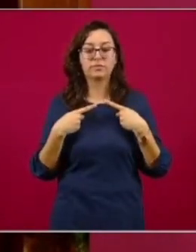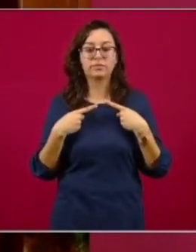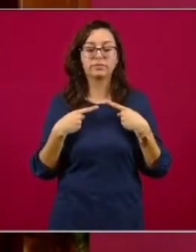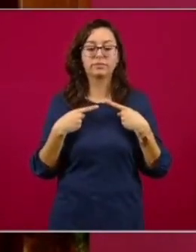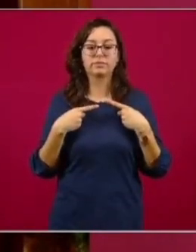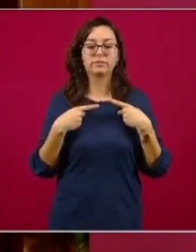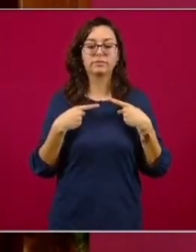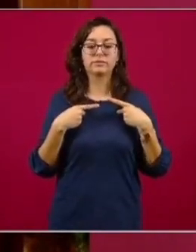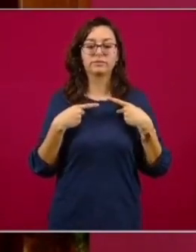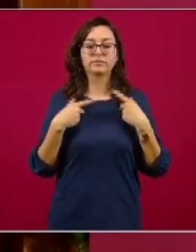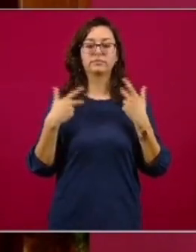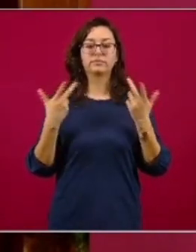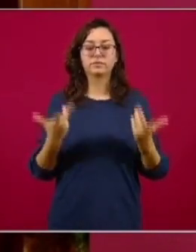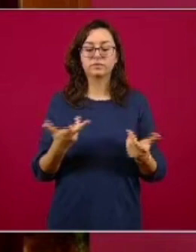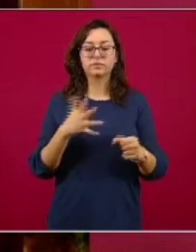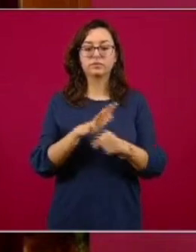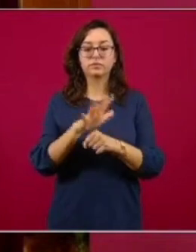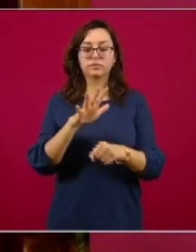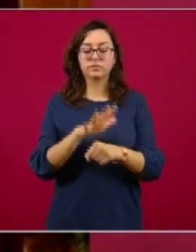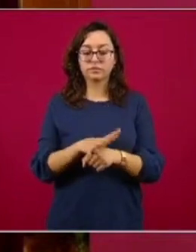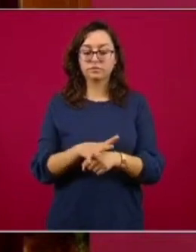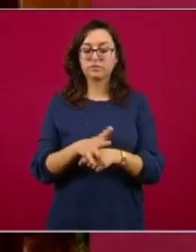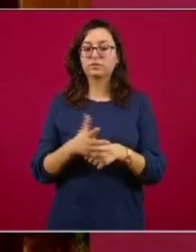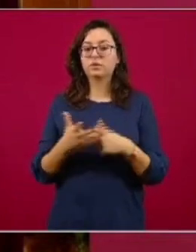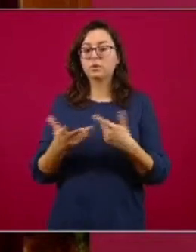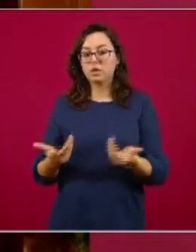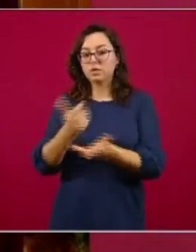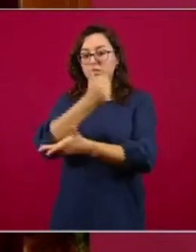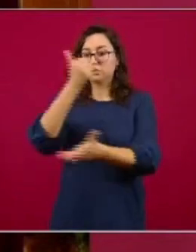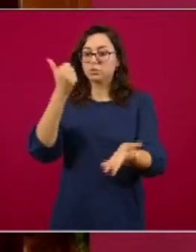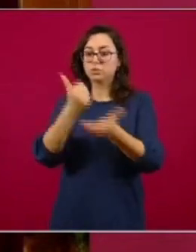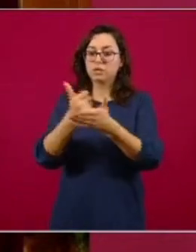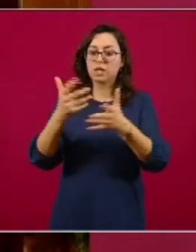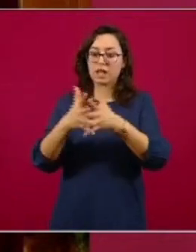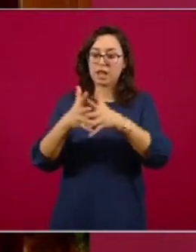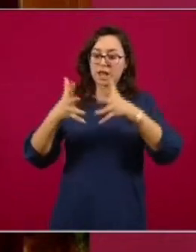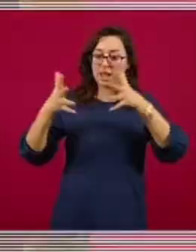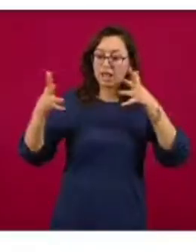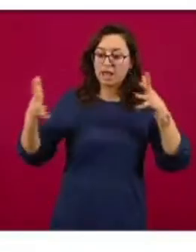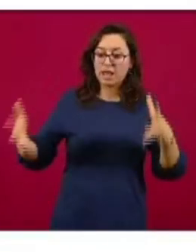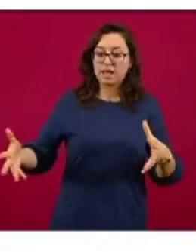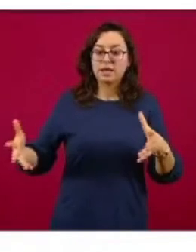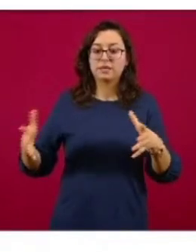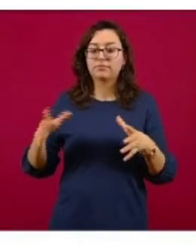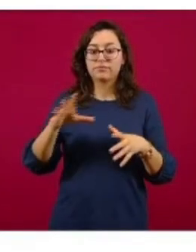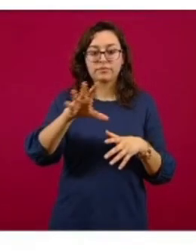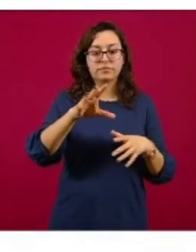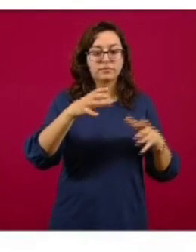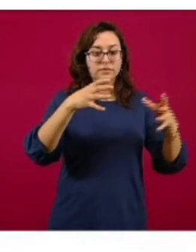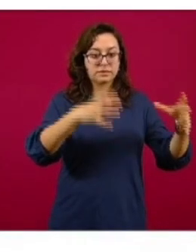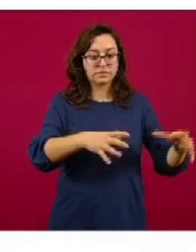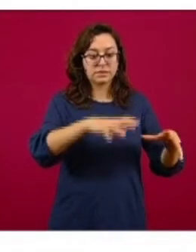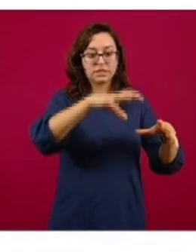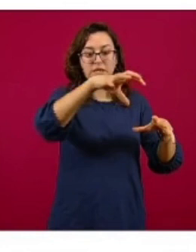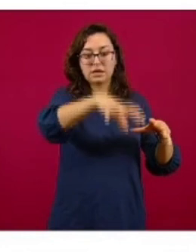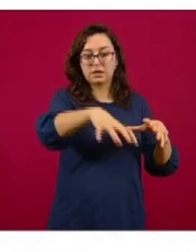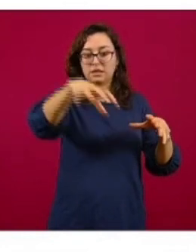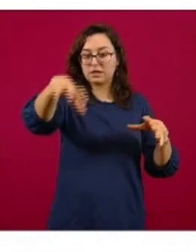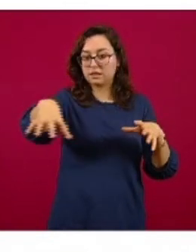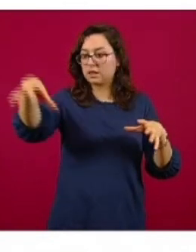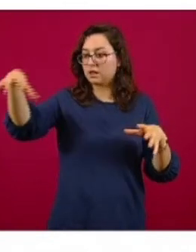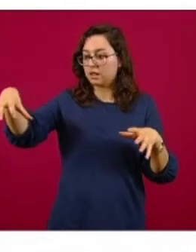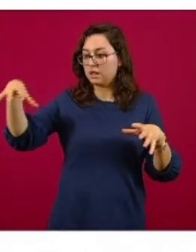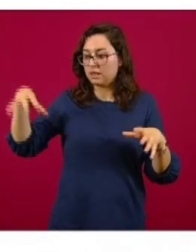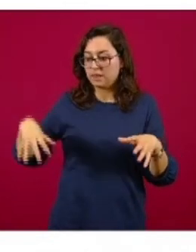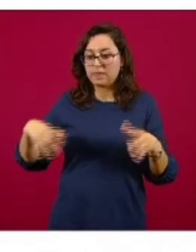primero se escogen grandes estratos poblacionales al interior de estos grandes conglomerados y al